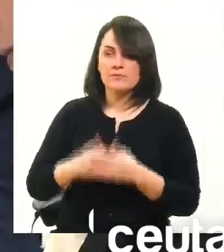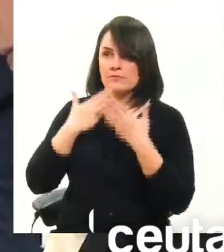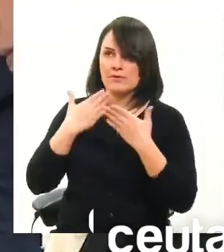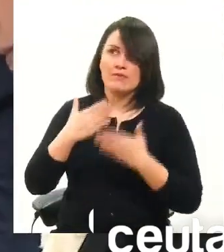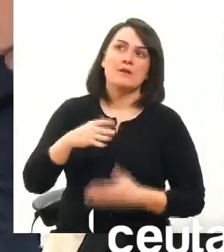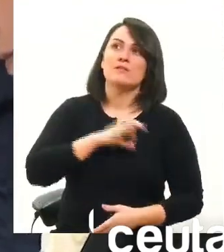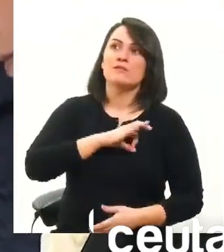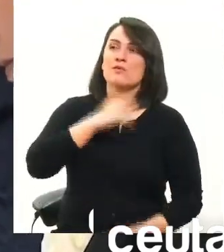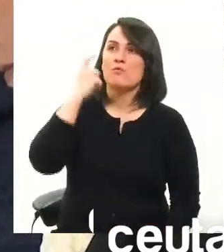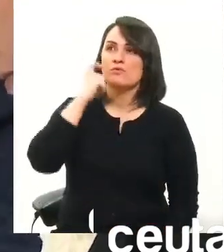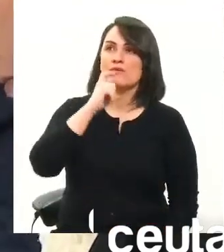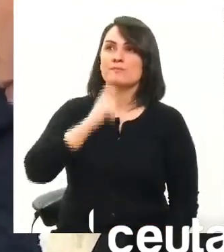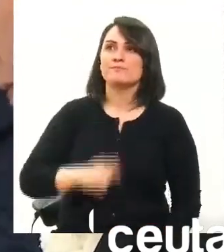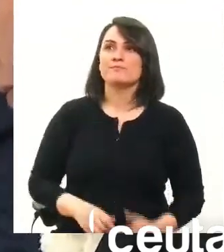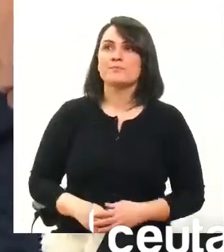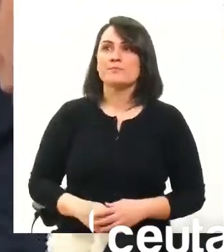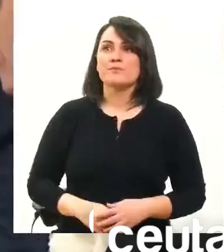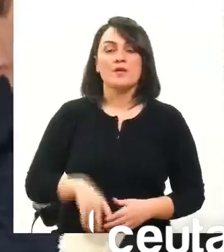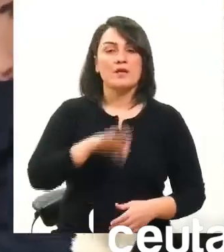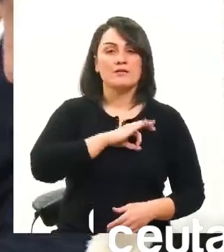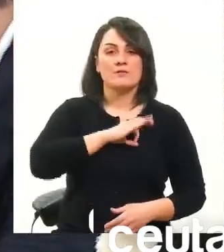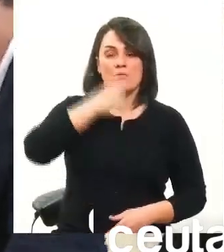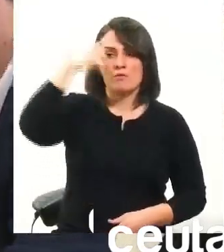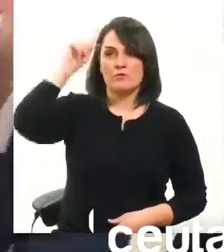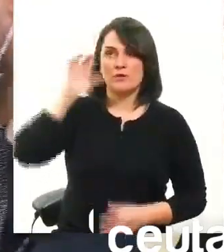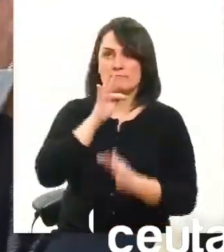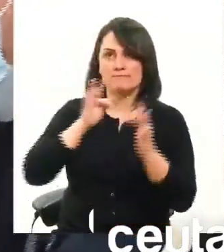el Mustafa señor Rontomé tiene usted la palabra